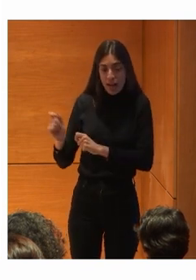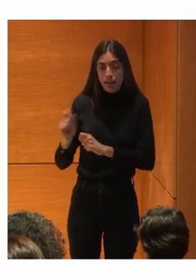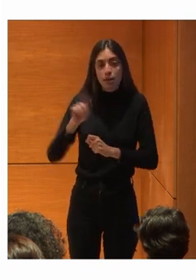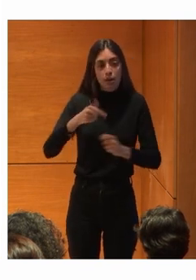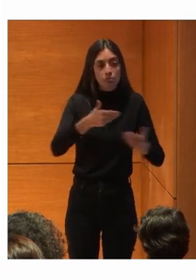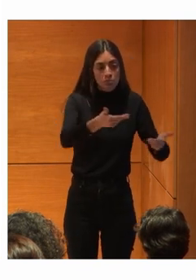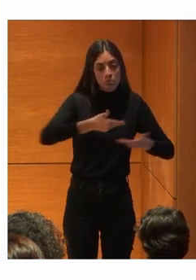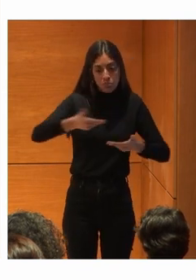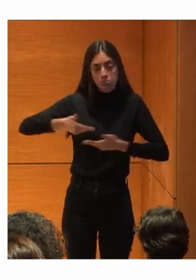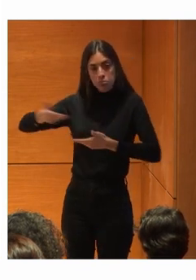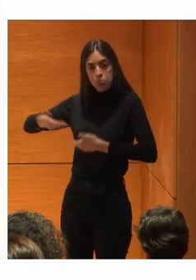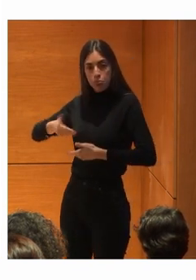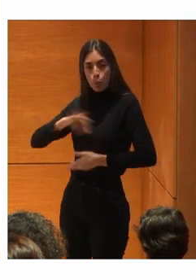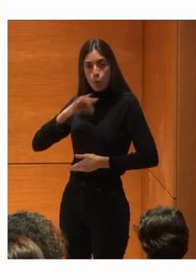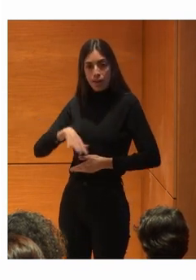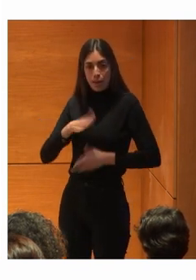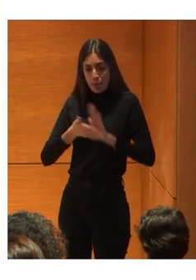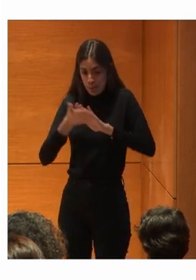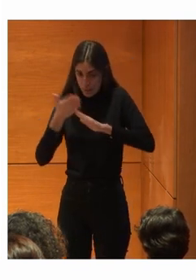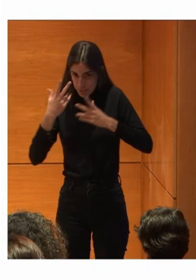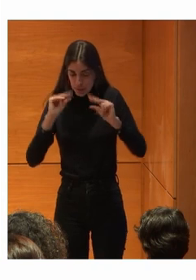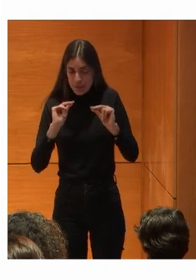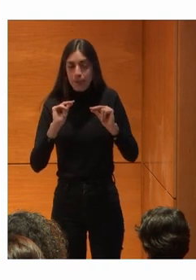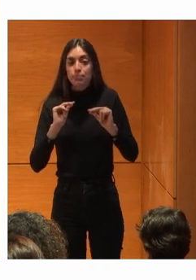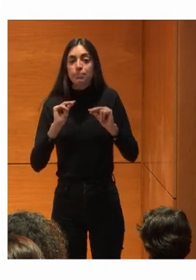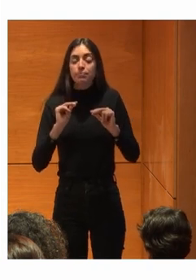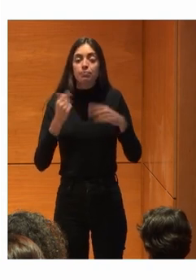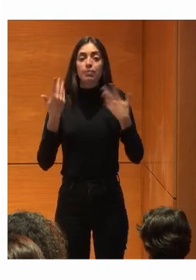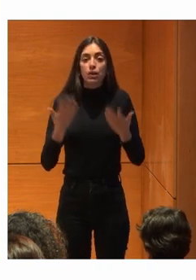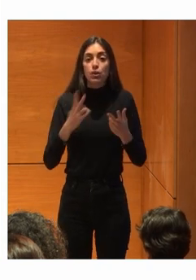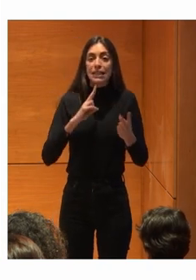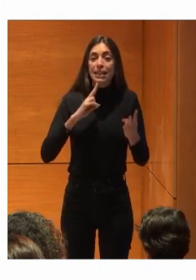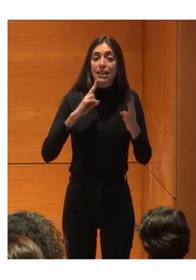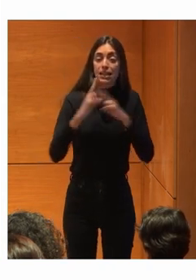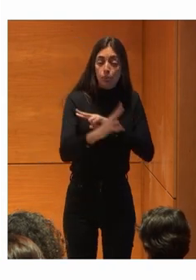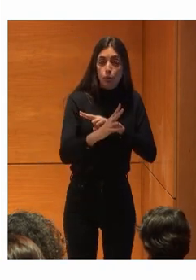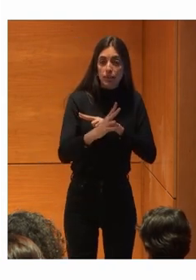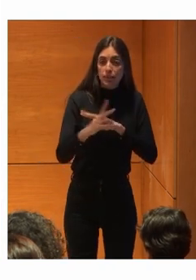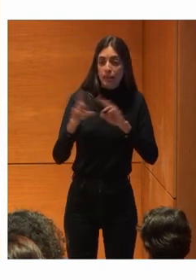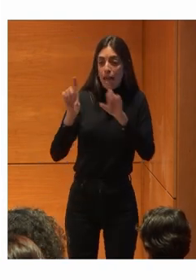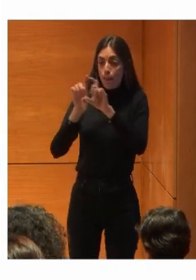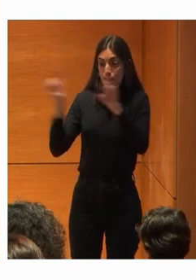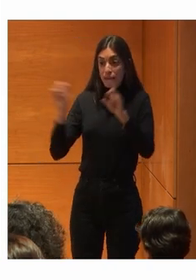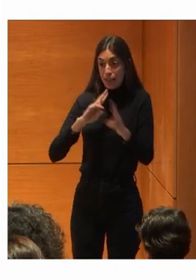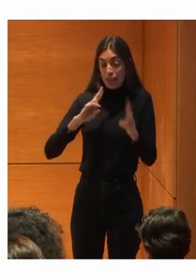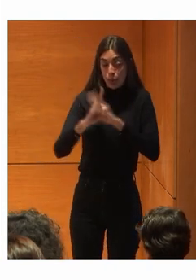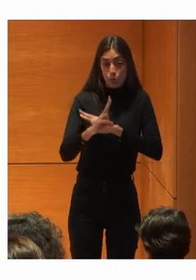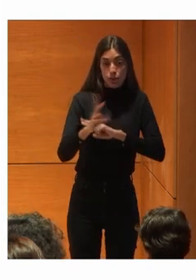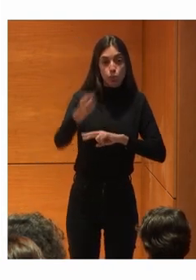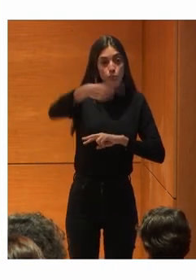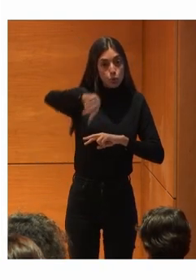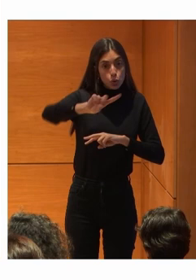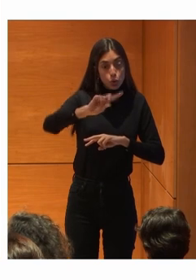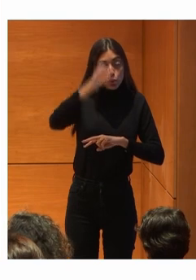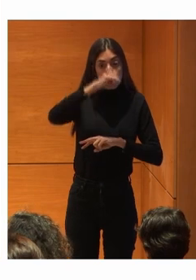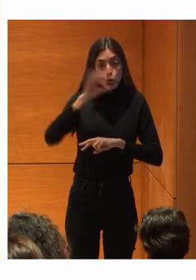Y en ese sentido Ya termino La respuesta Que las Empresas Que vosotros Que vosotras